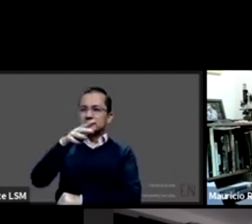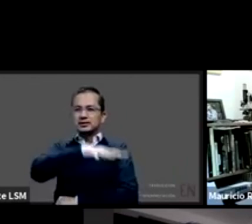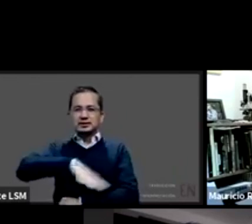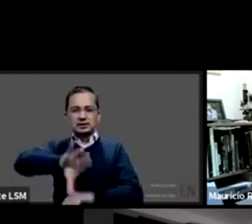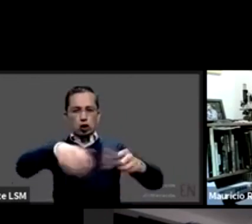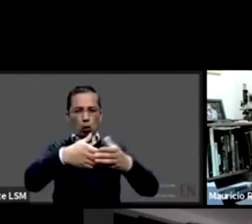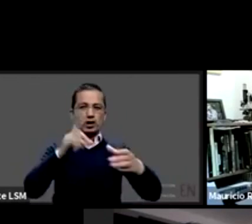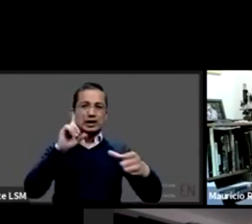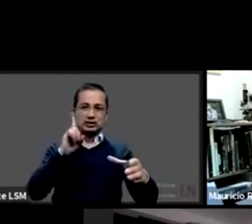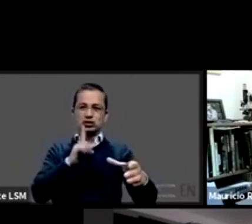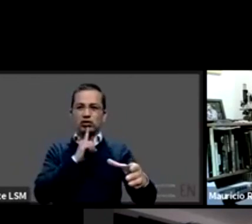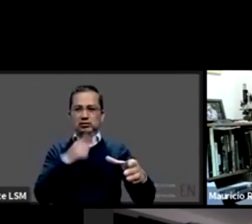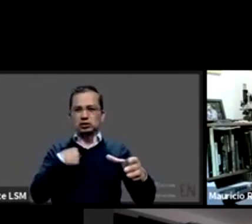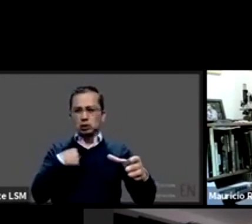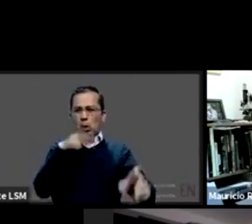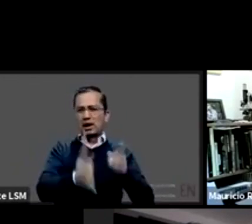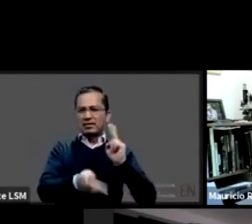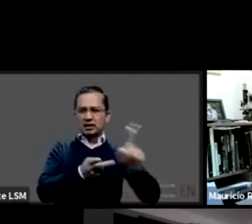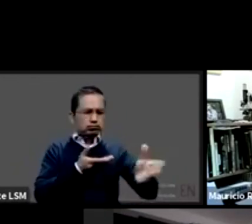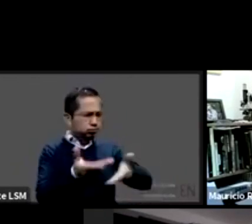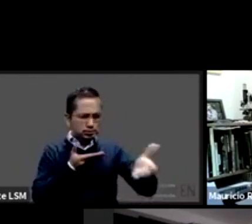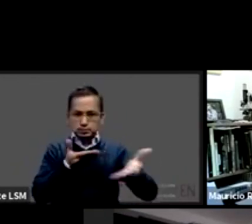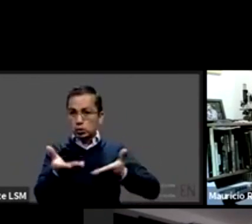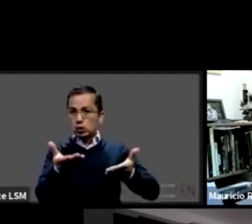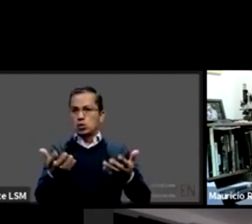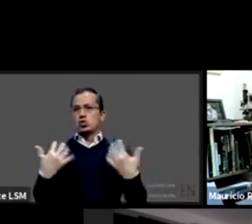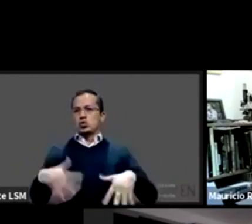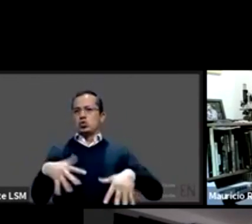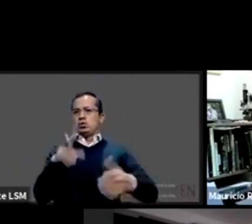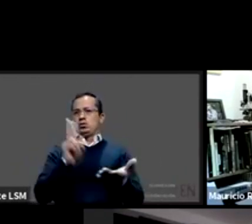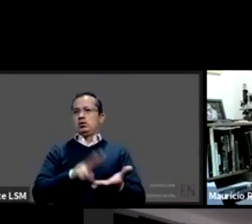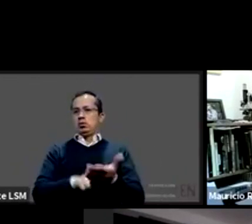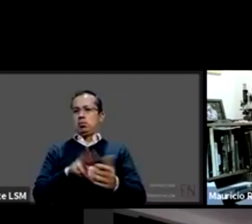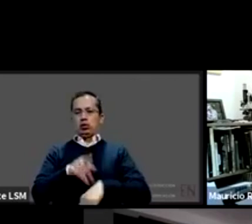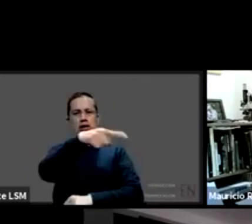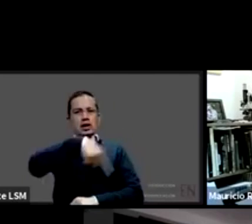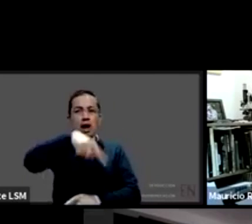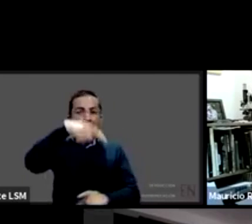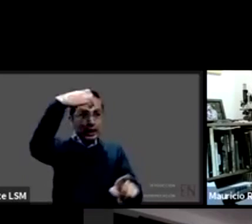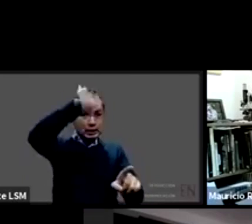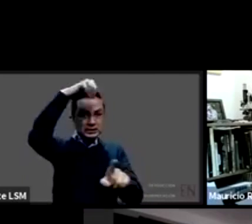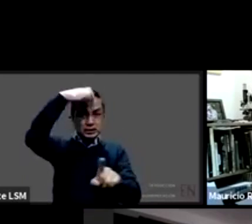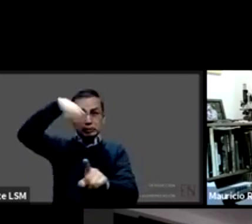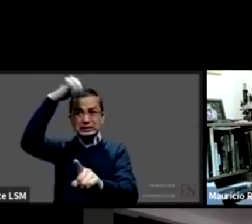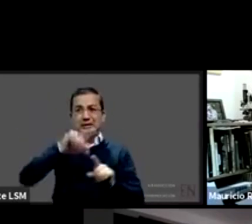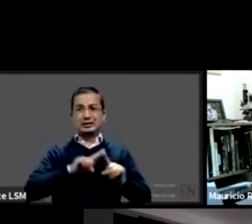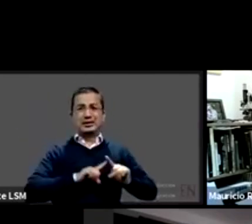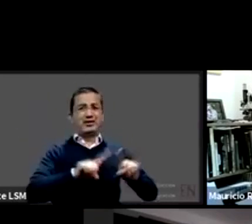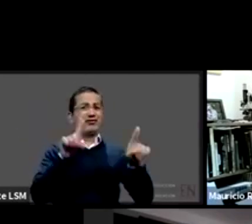las diferentes experiencias que han tenido sobre todo por ejemplo personas que viven